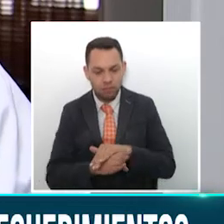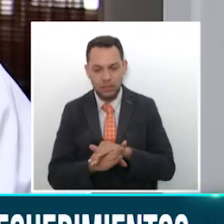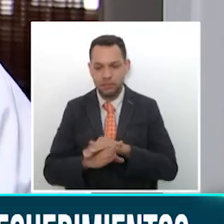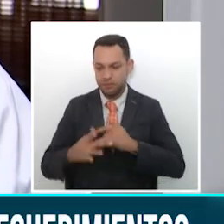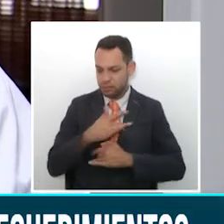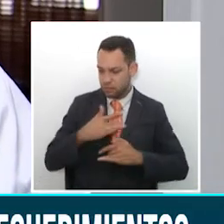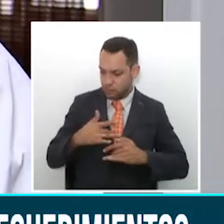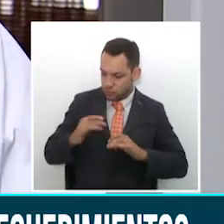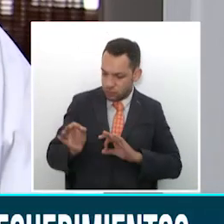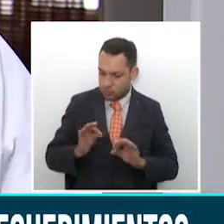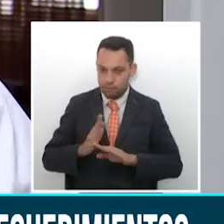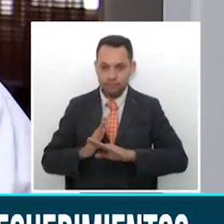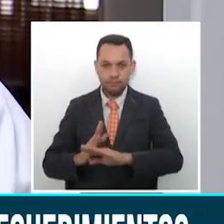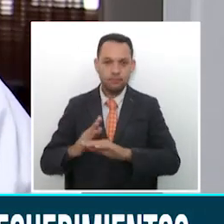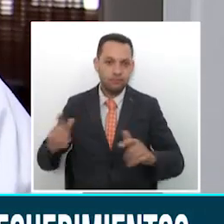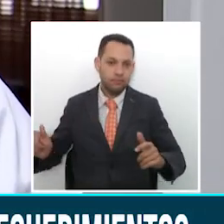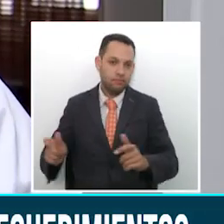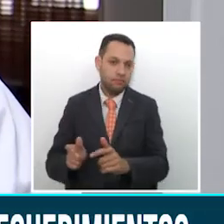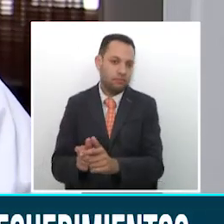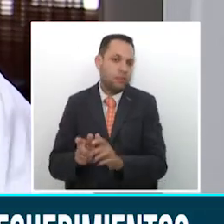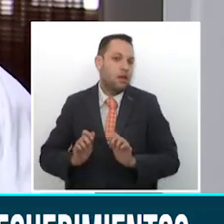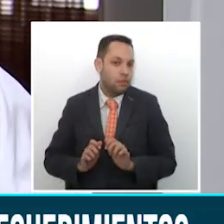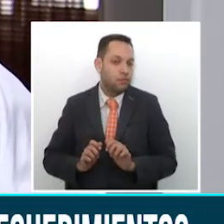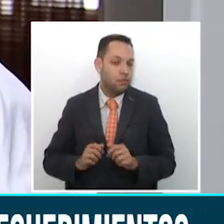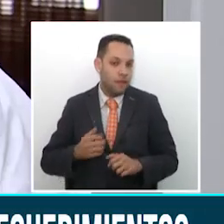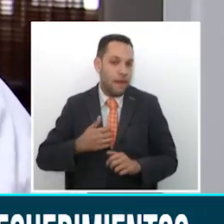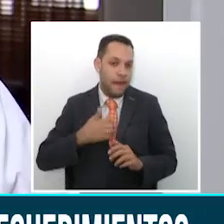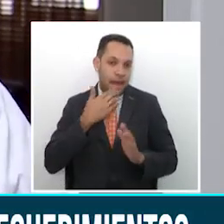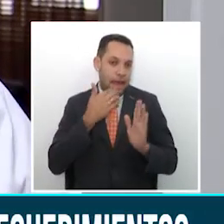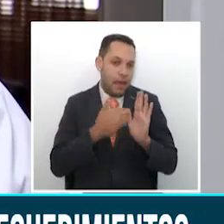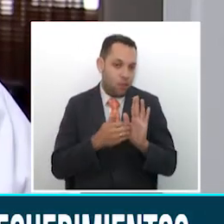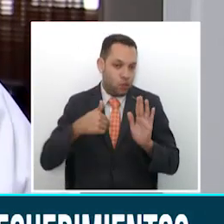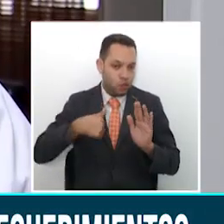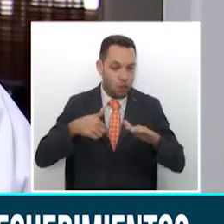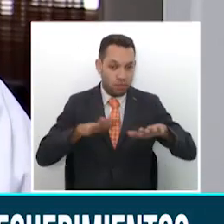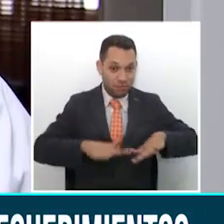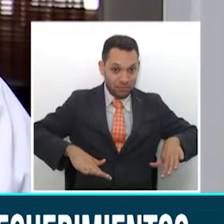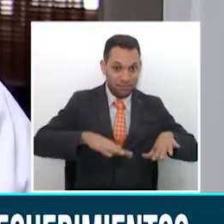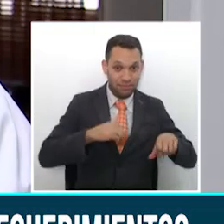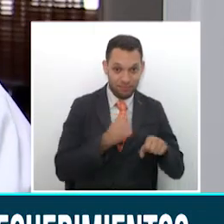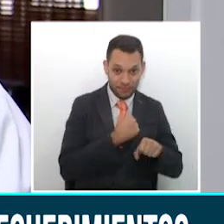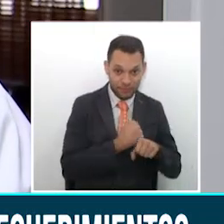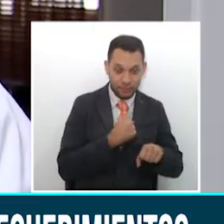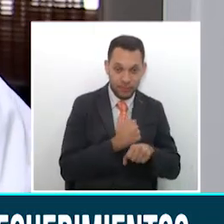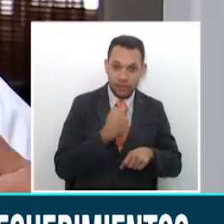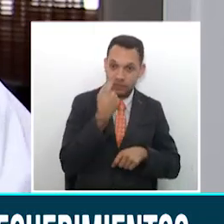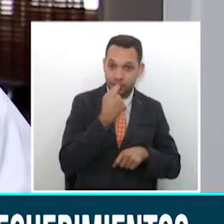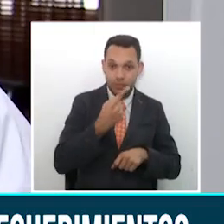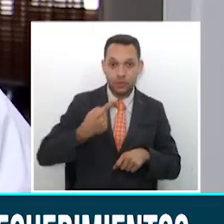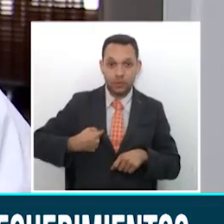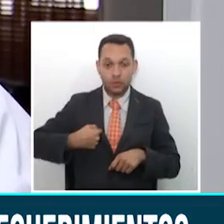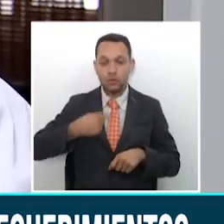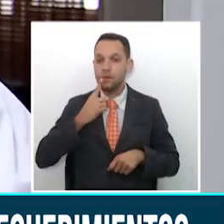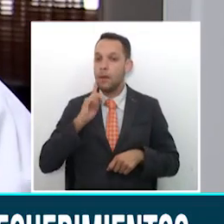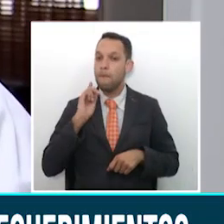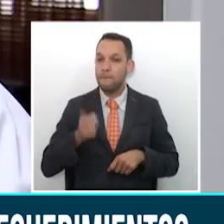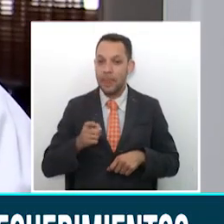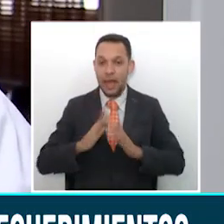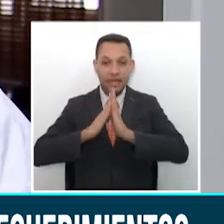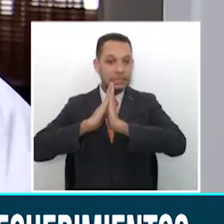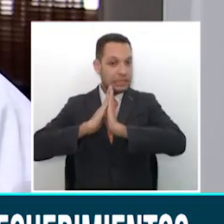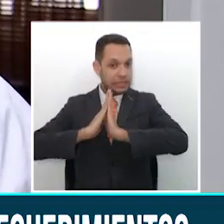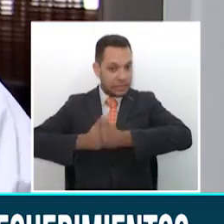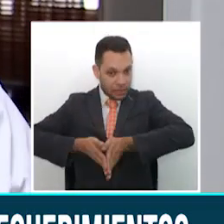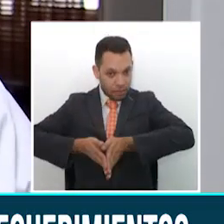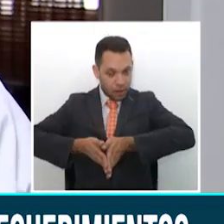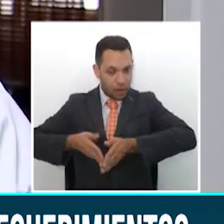al máximo. Por ejemplo, yo en mi consultorio médico he dado la orden de que hasta el mes de diciembre, pase lo